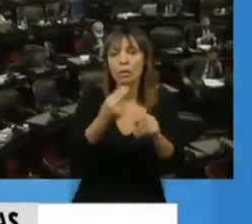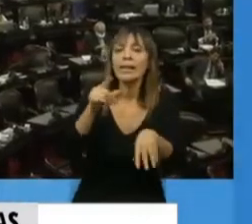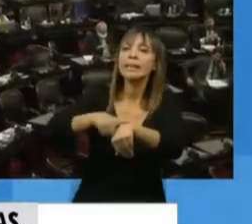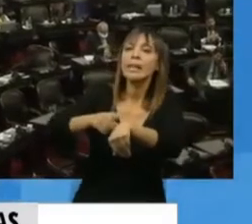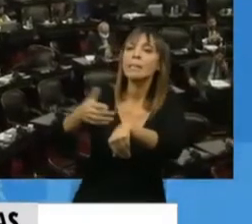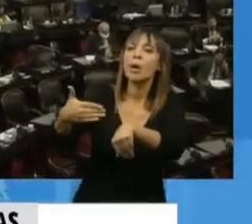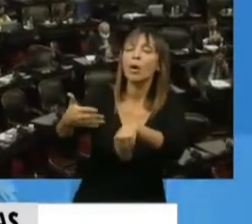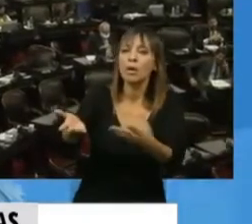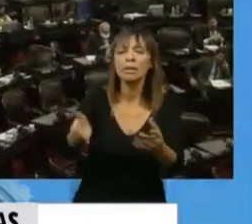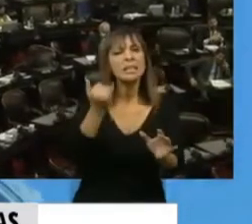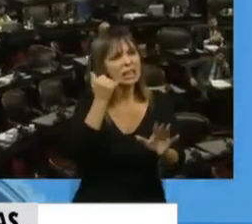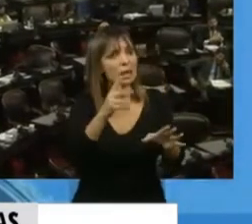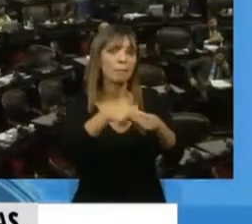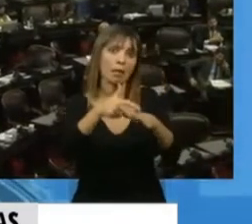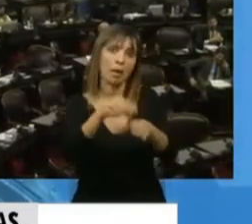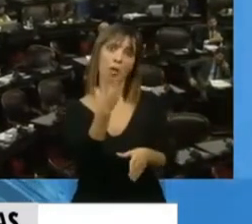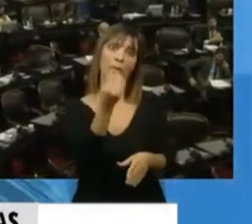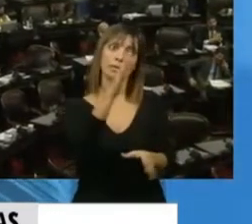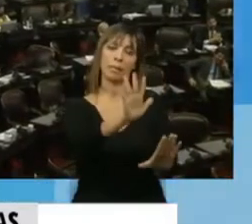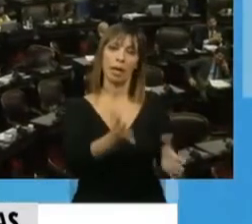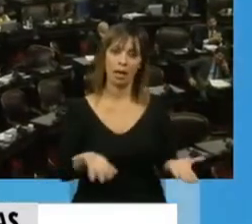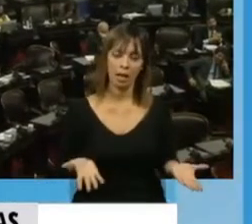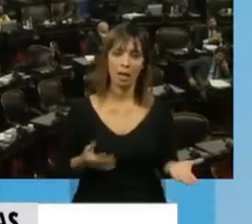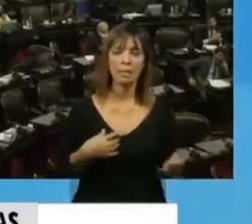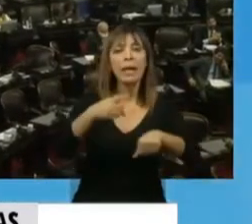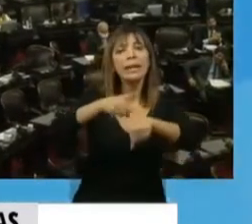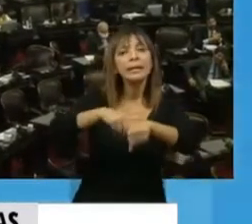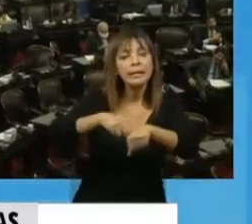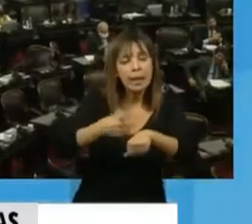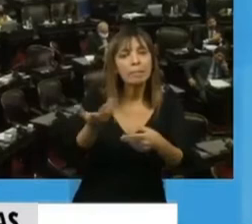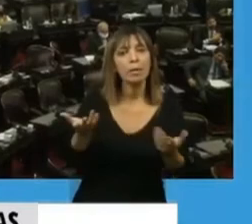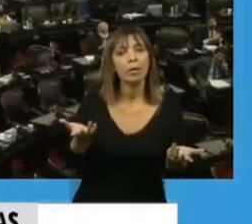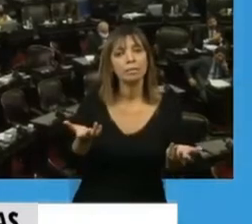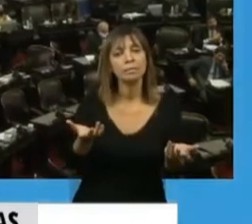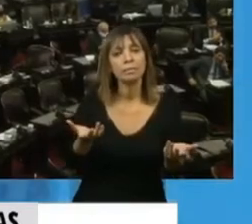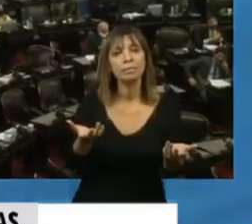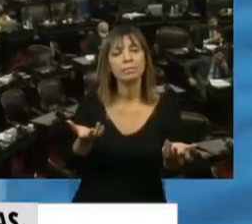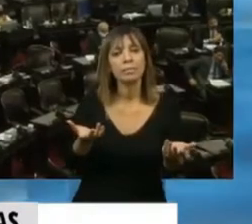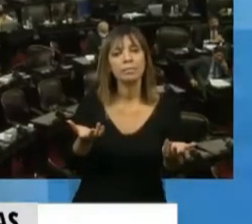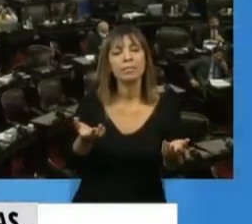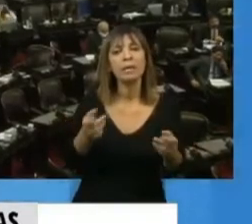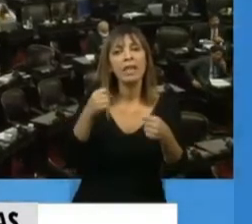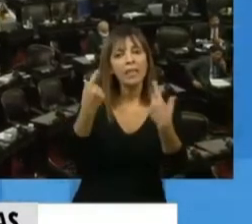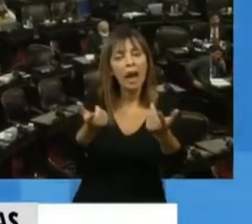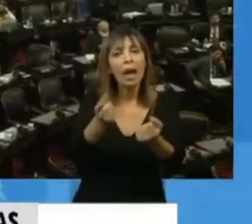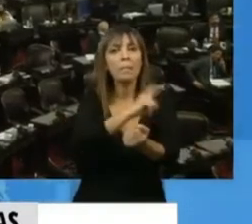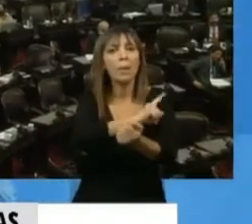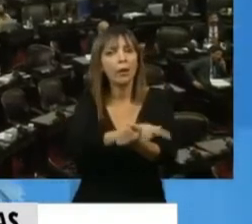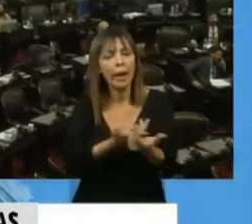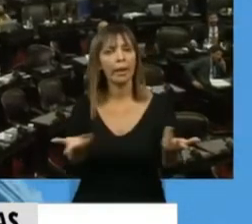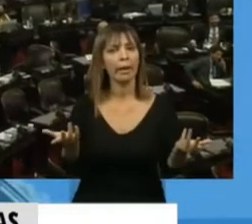diputada. Poderes... Sí, ya me interrumpió dos veces, señor Presidente. El tiempo le da poderes